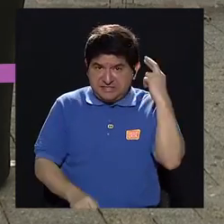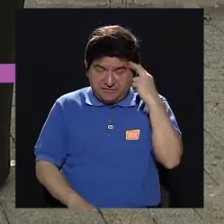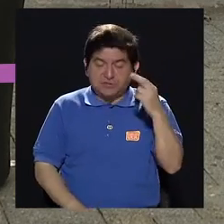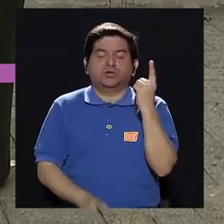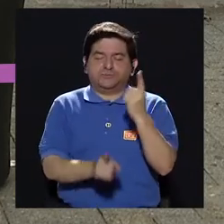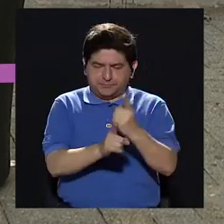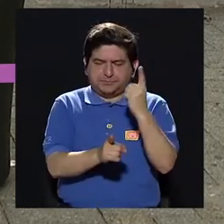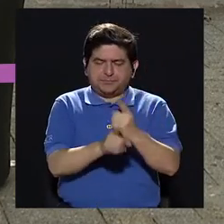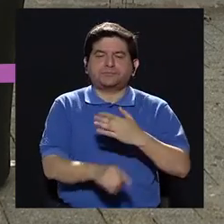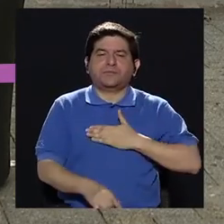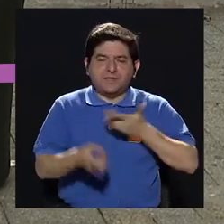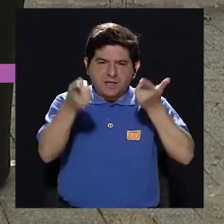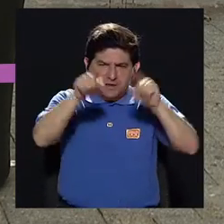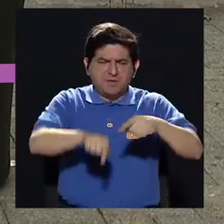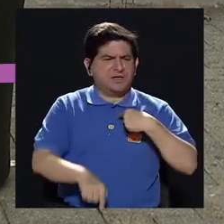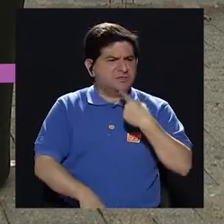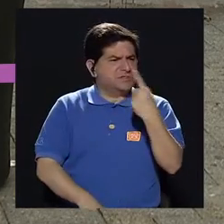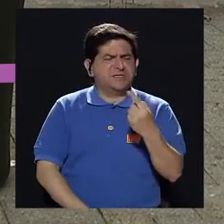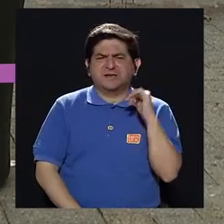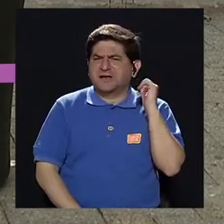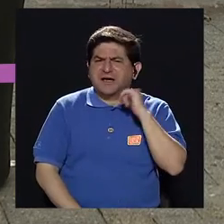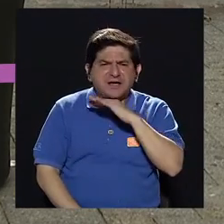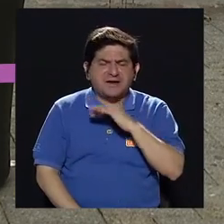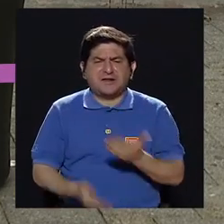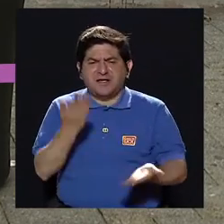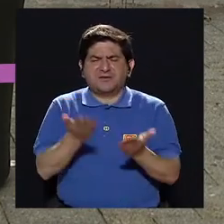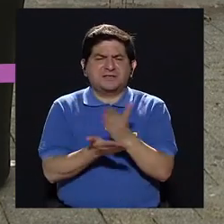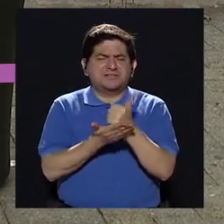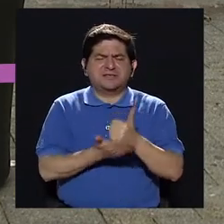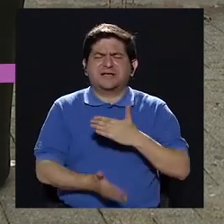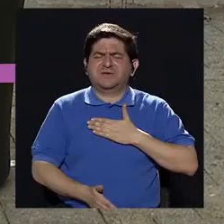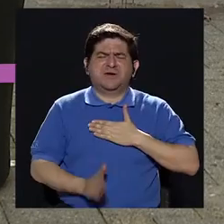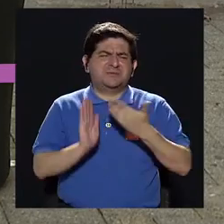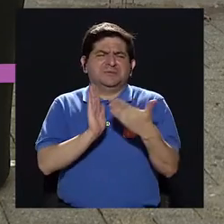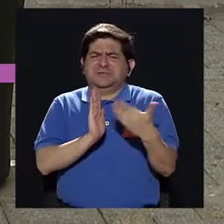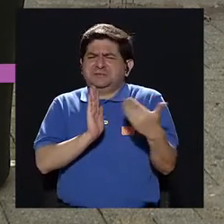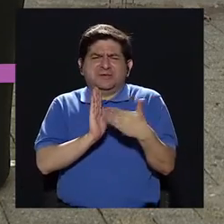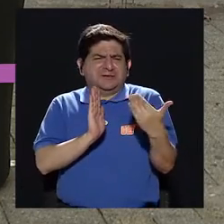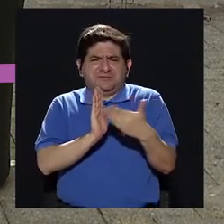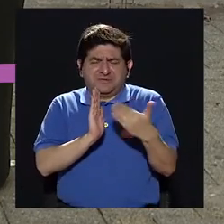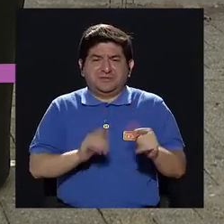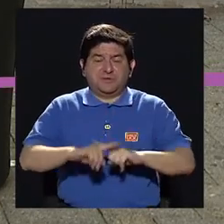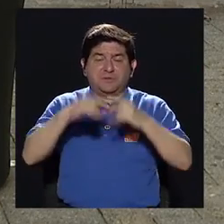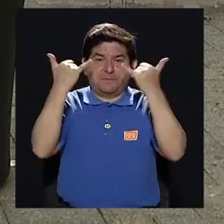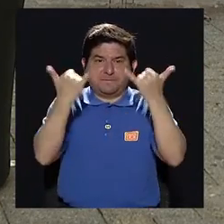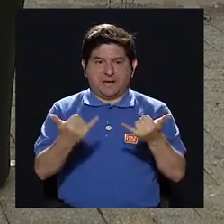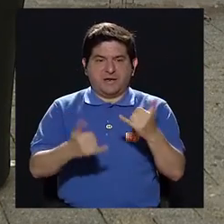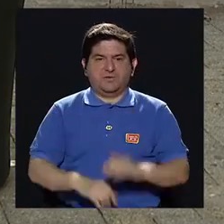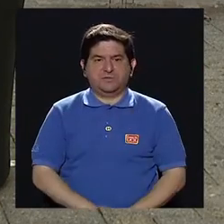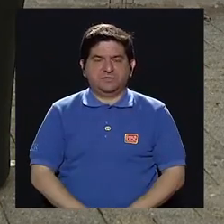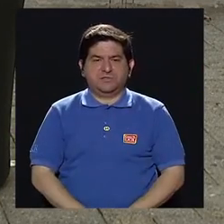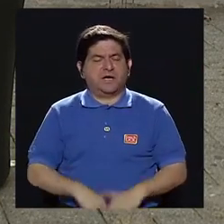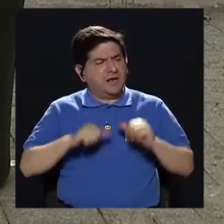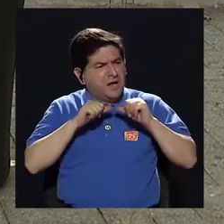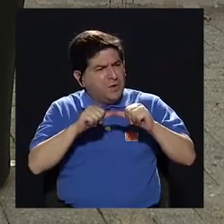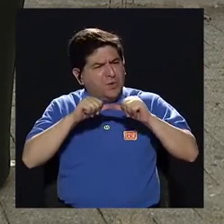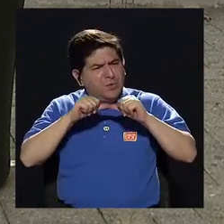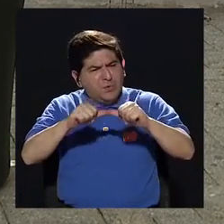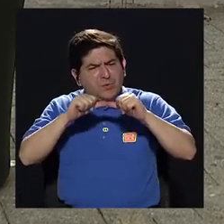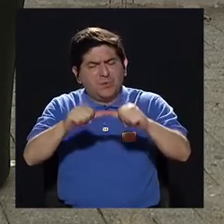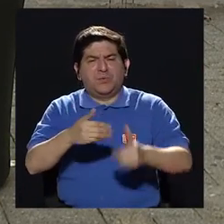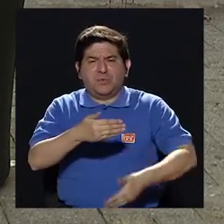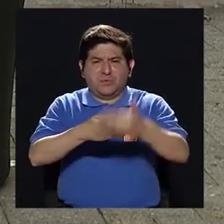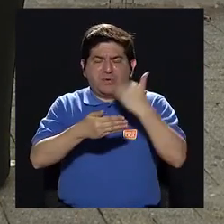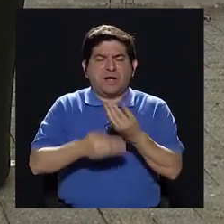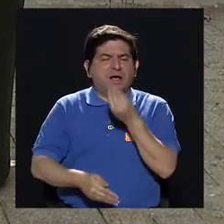razón. En mi caso, yo decía, bueno, que extraño, tal vez algo me cayó mal, pero ya era sumamente constante,